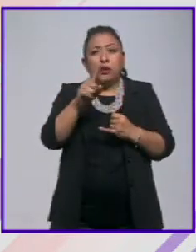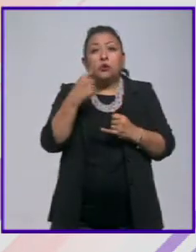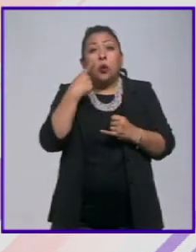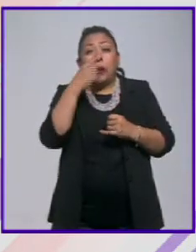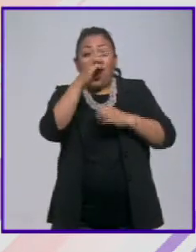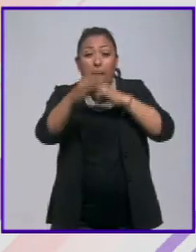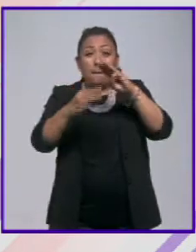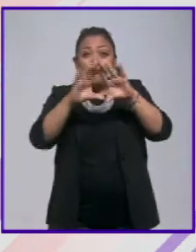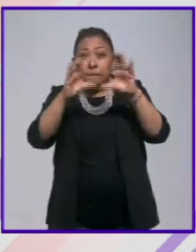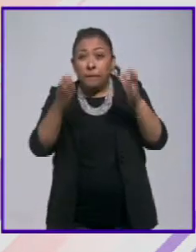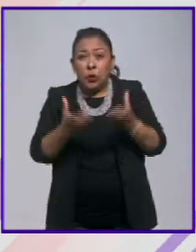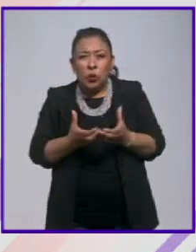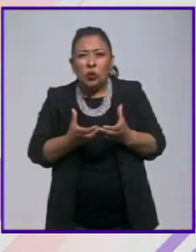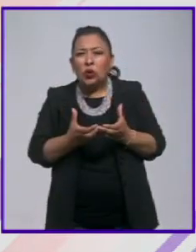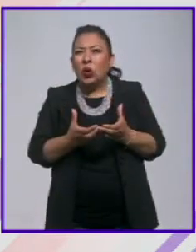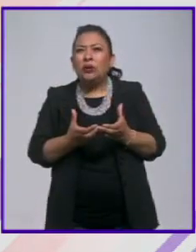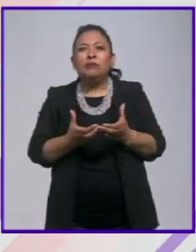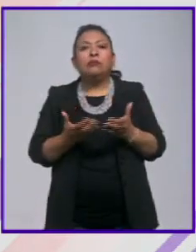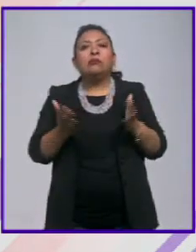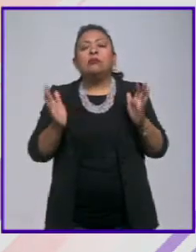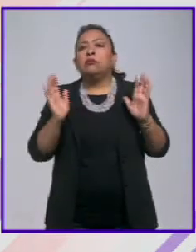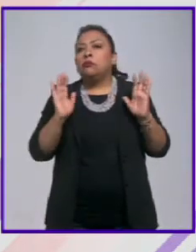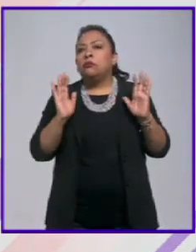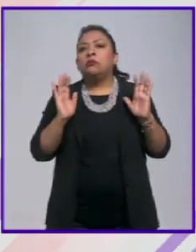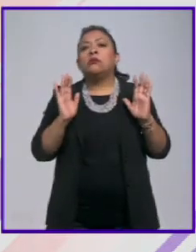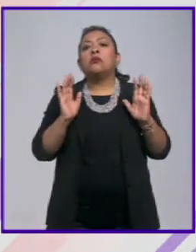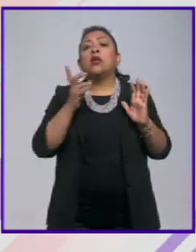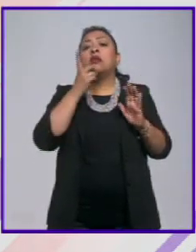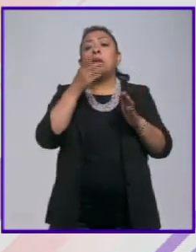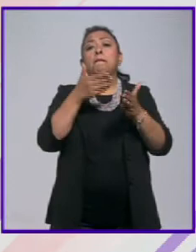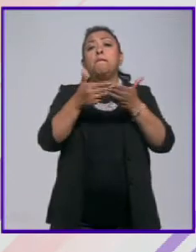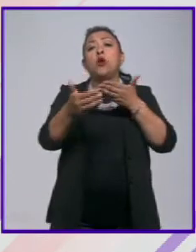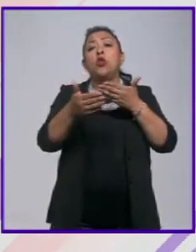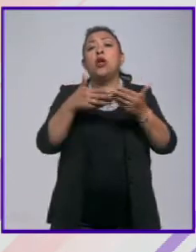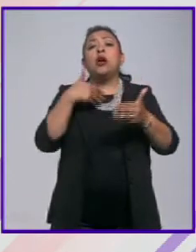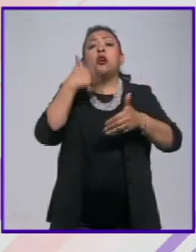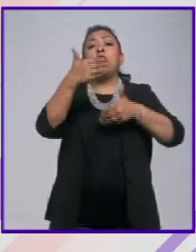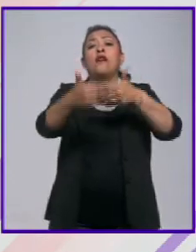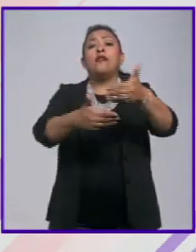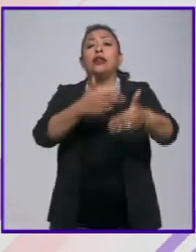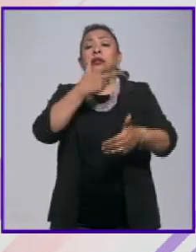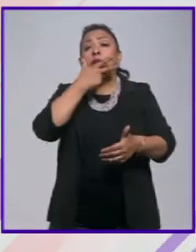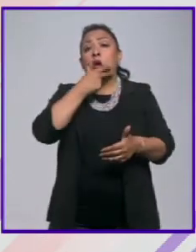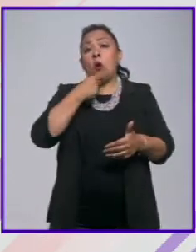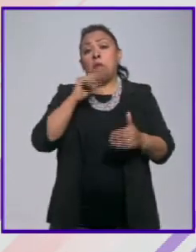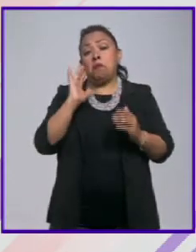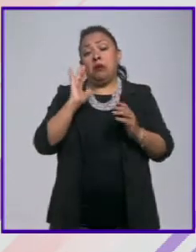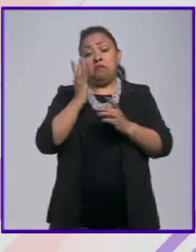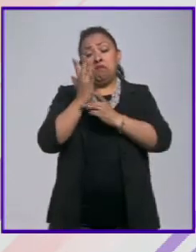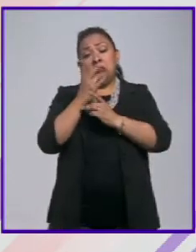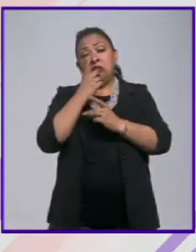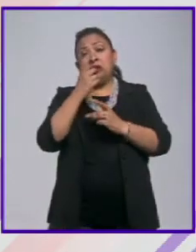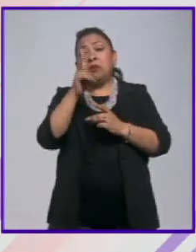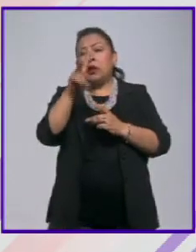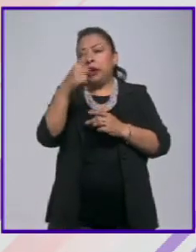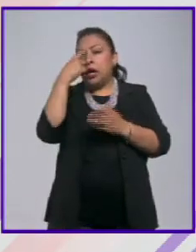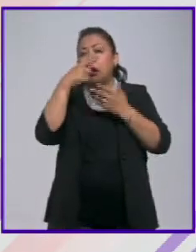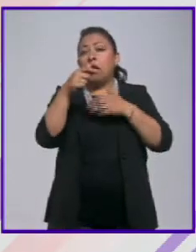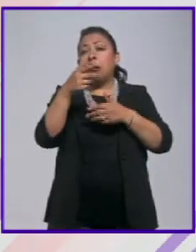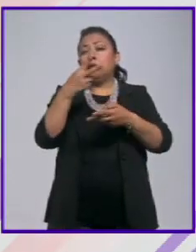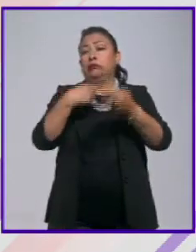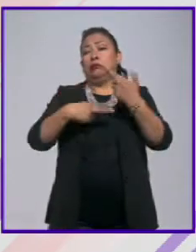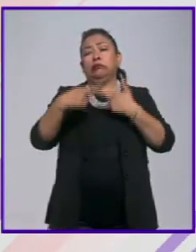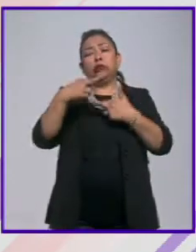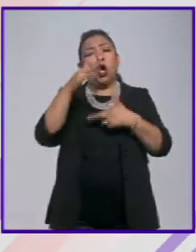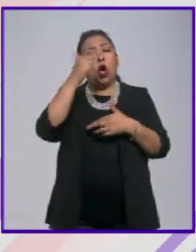veo un mundo que no yo uno diría que hay una modernidad y un avance del hombre y estamos en un retroceso terrible